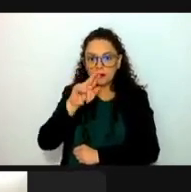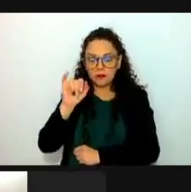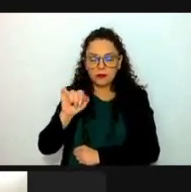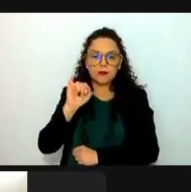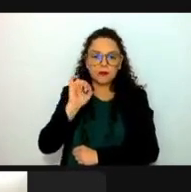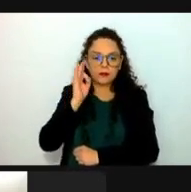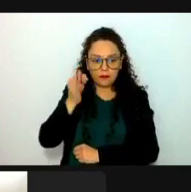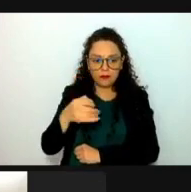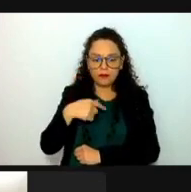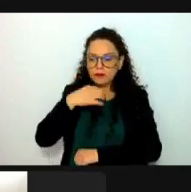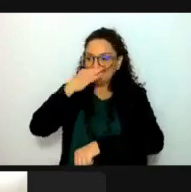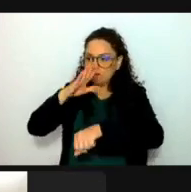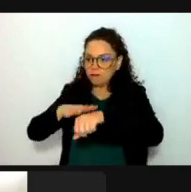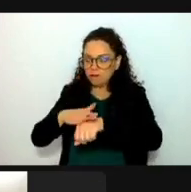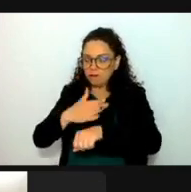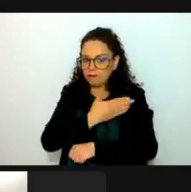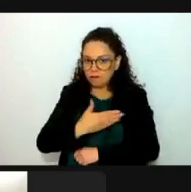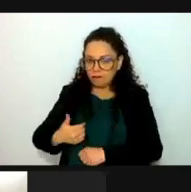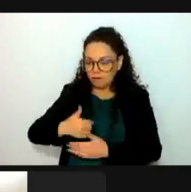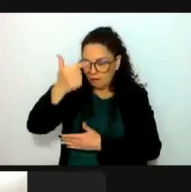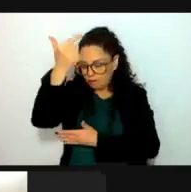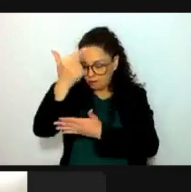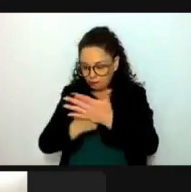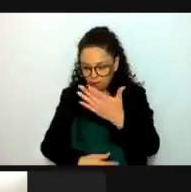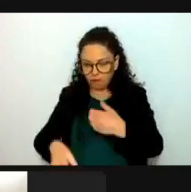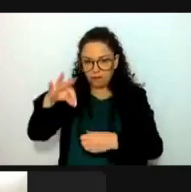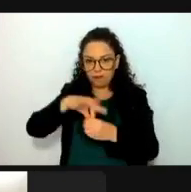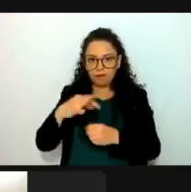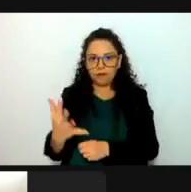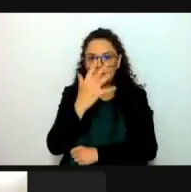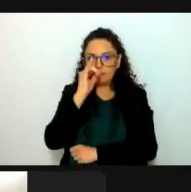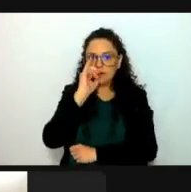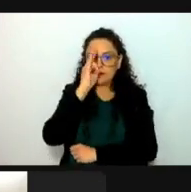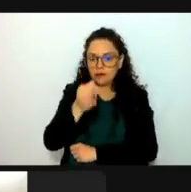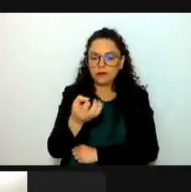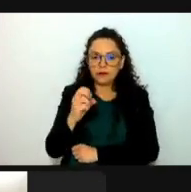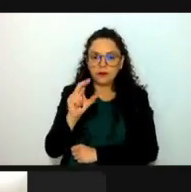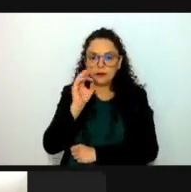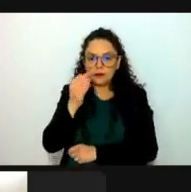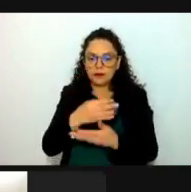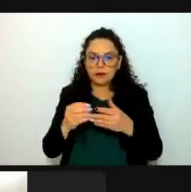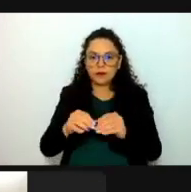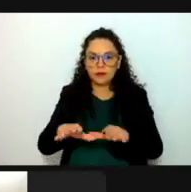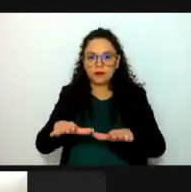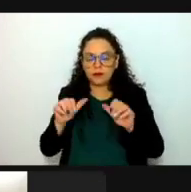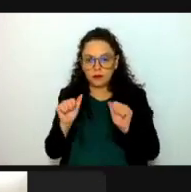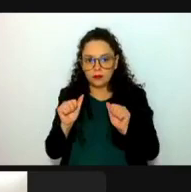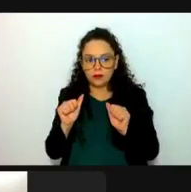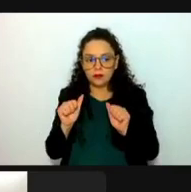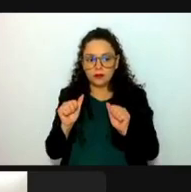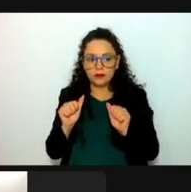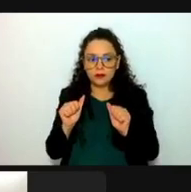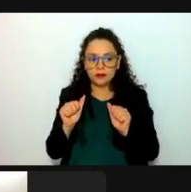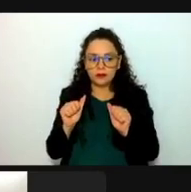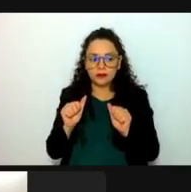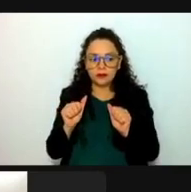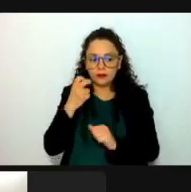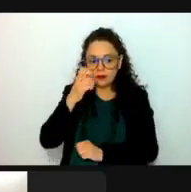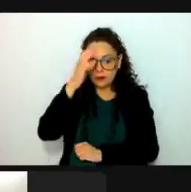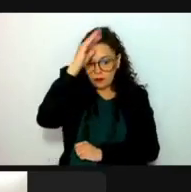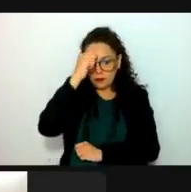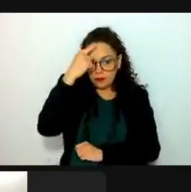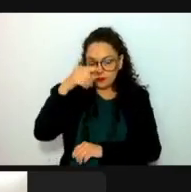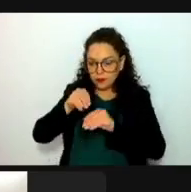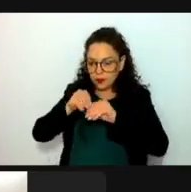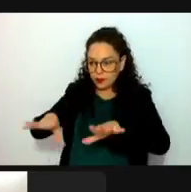le informo que con cinco votos a favor, cero votos en contra y cero abstenciones, el acuerdo por el que se emite la convocatoria y las bases para